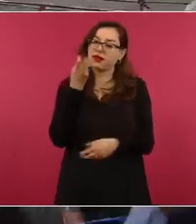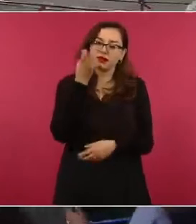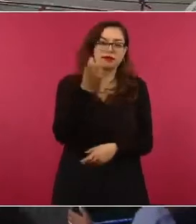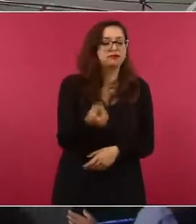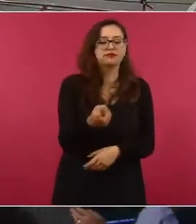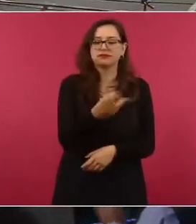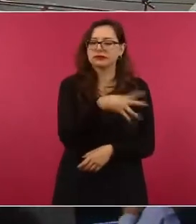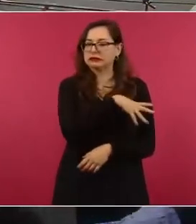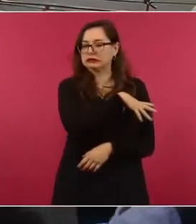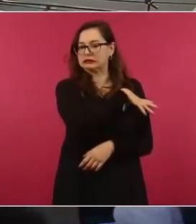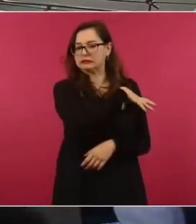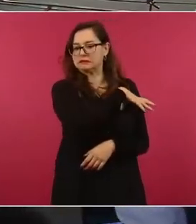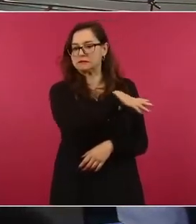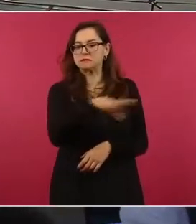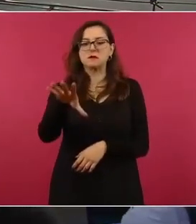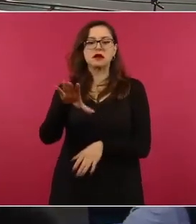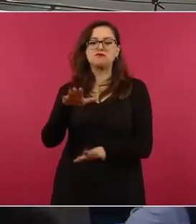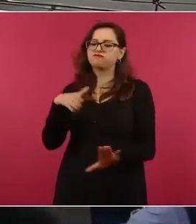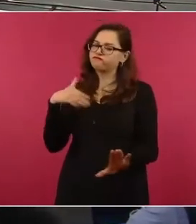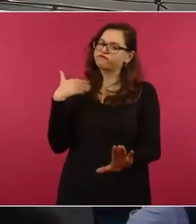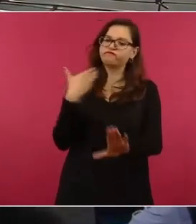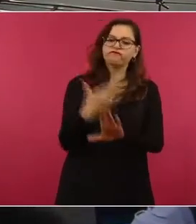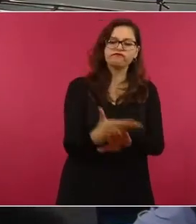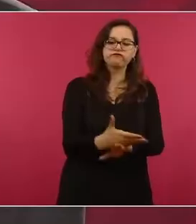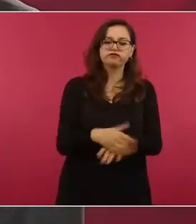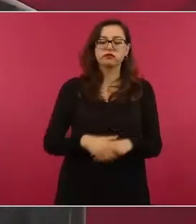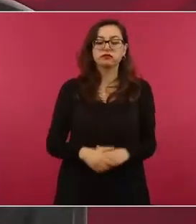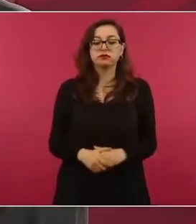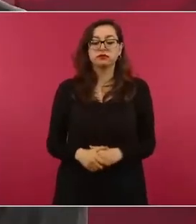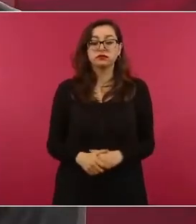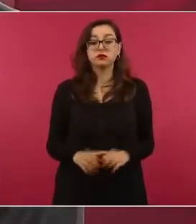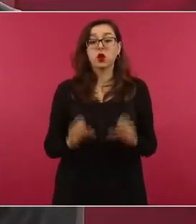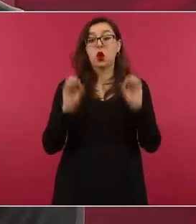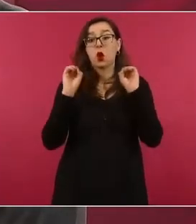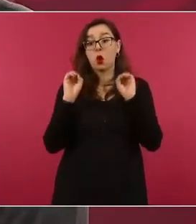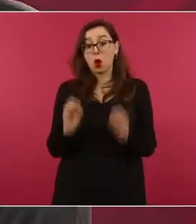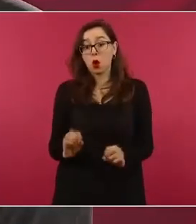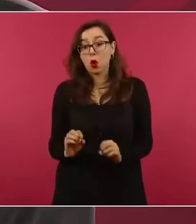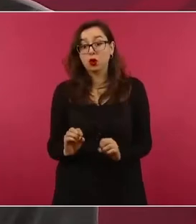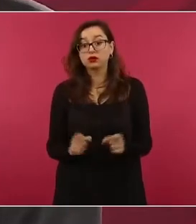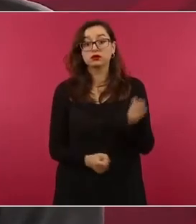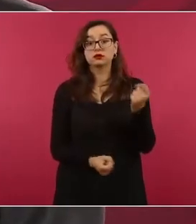O del que supuestamente es empresario